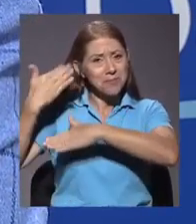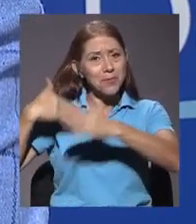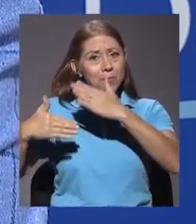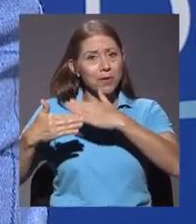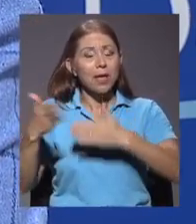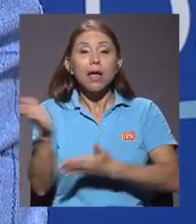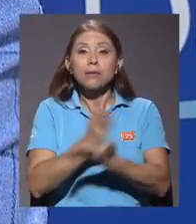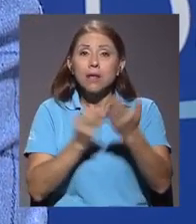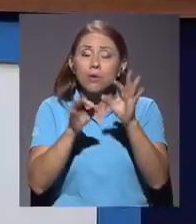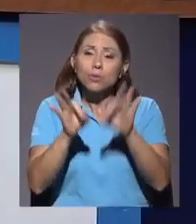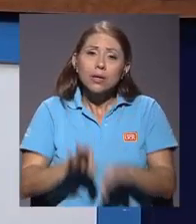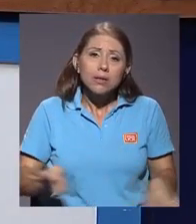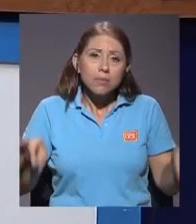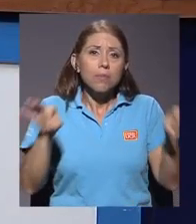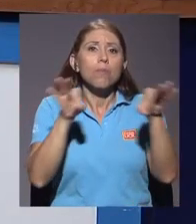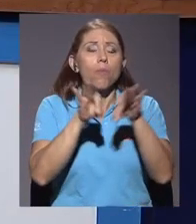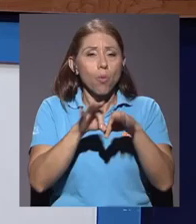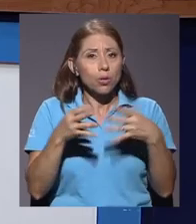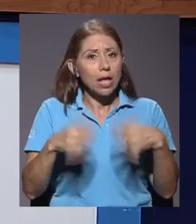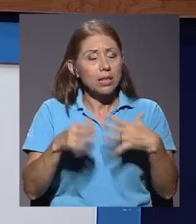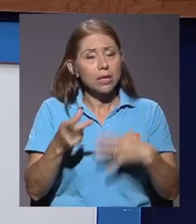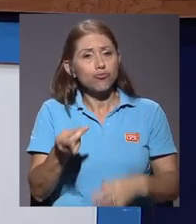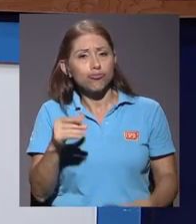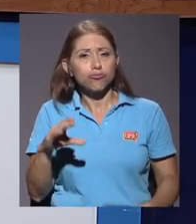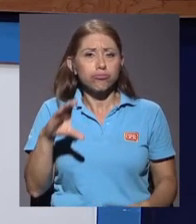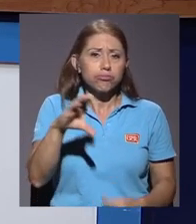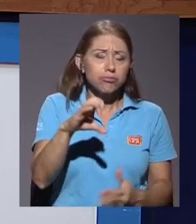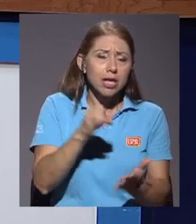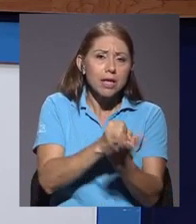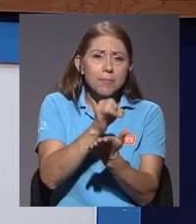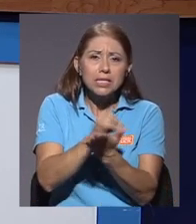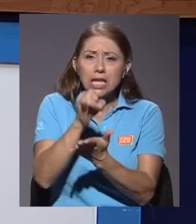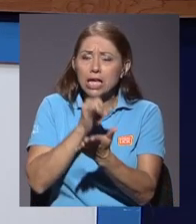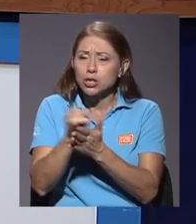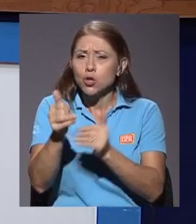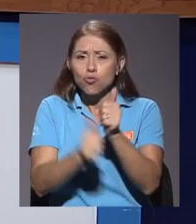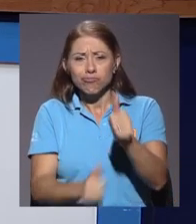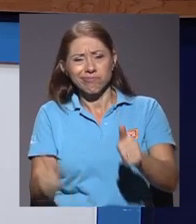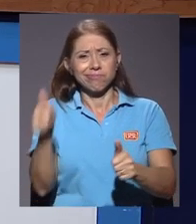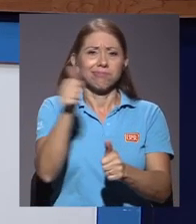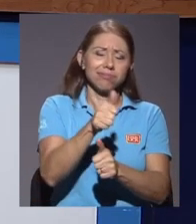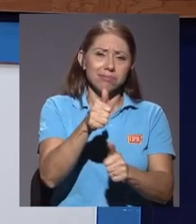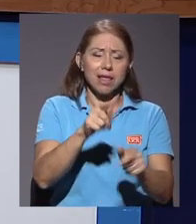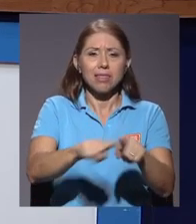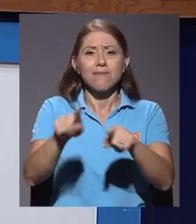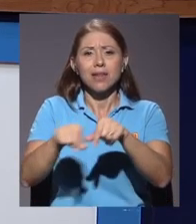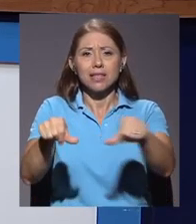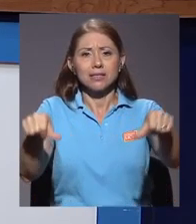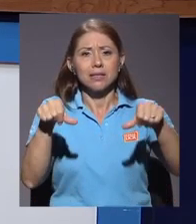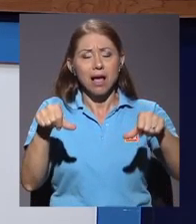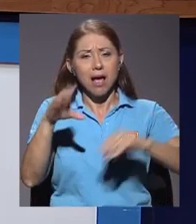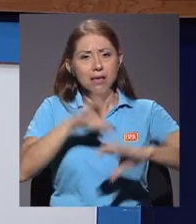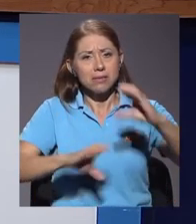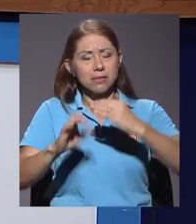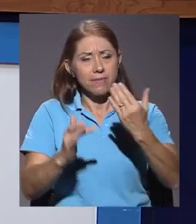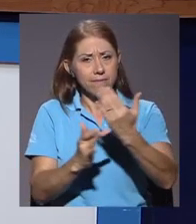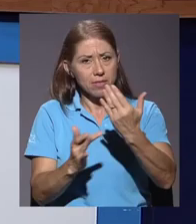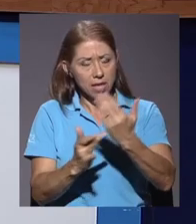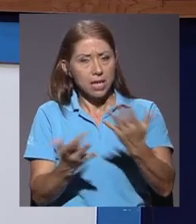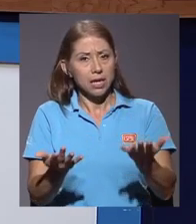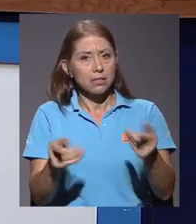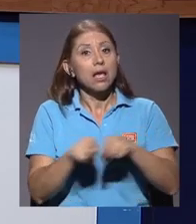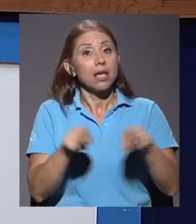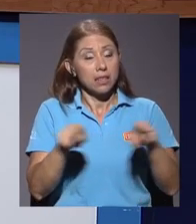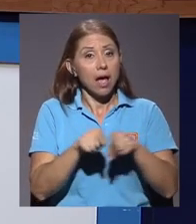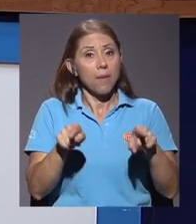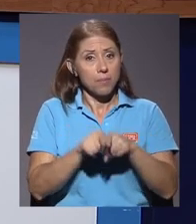relevante como la inversión e investigación de punta en diversas áreas científicas o técnicas que también son